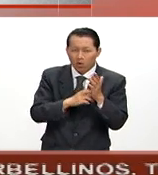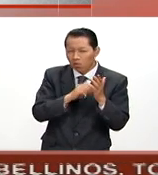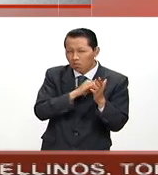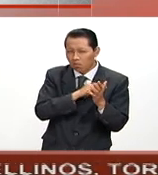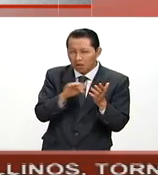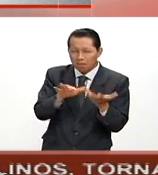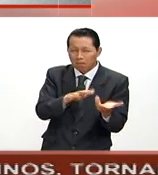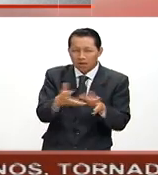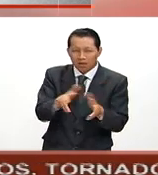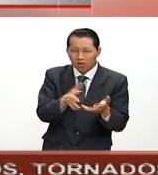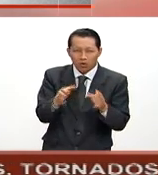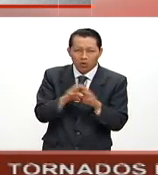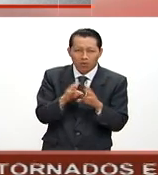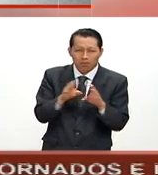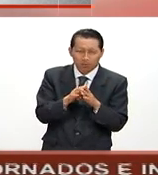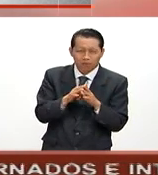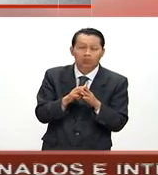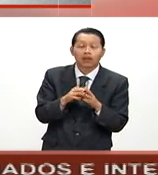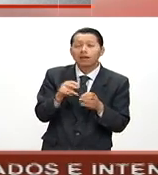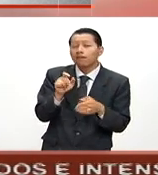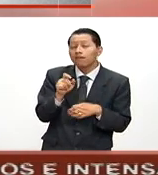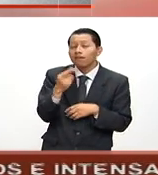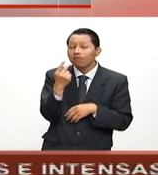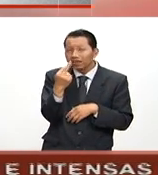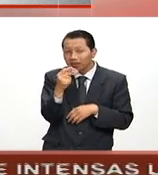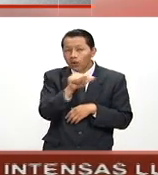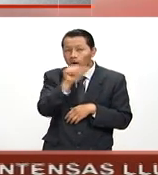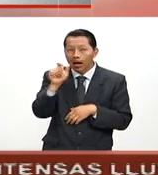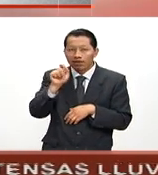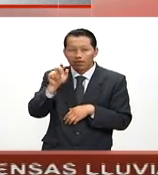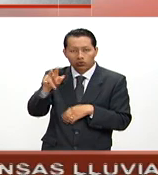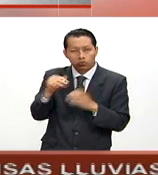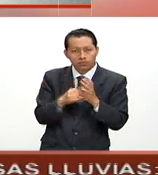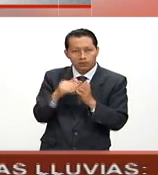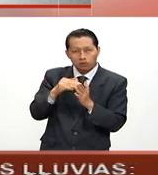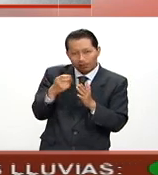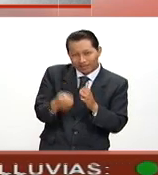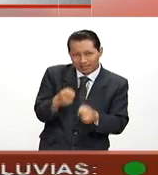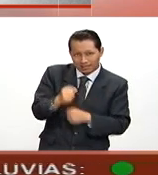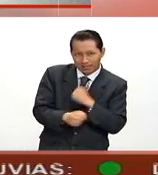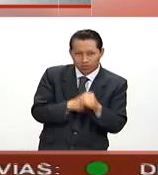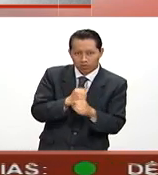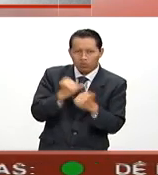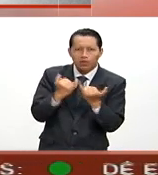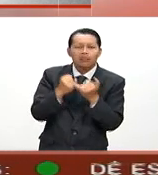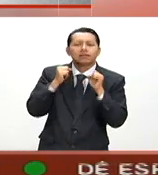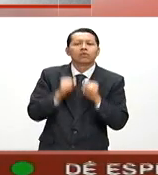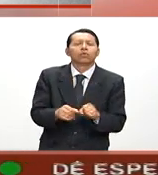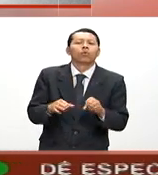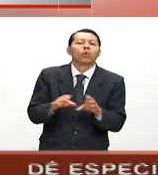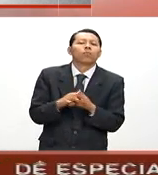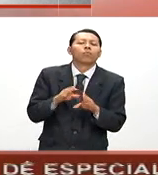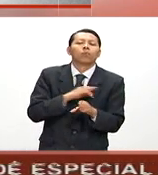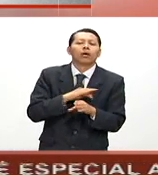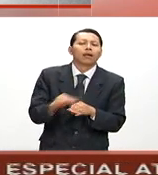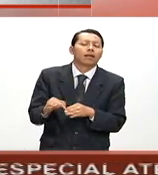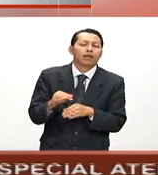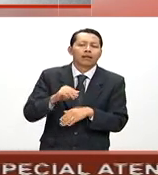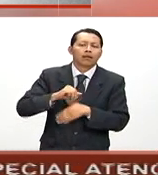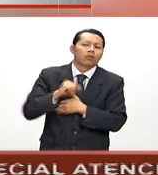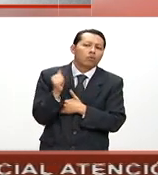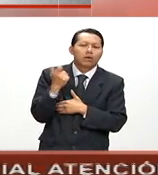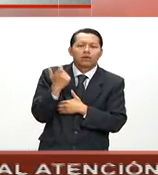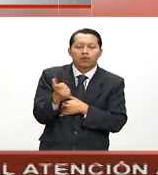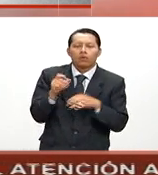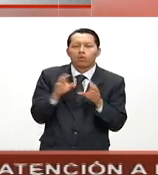de aproximadamente 25 a 28 millones y que este año estamos seguros que vamos a poder captar el ahorro de